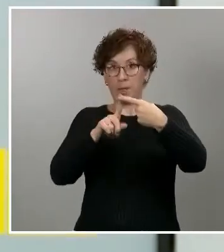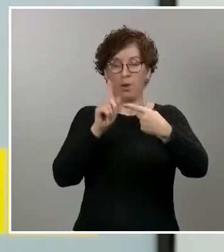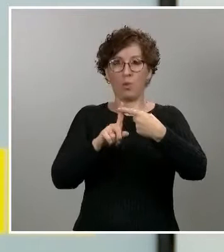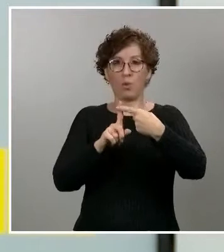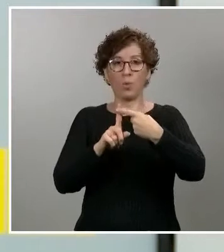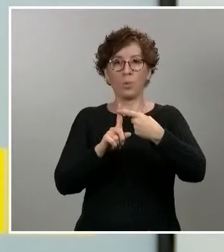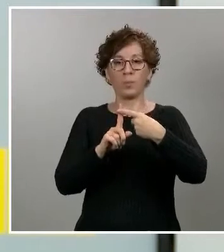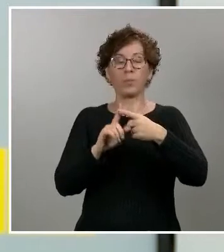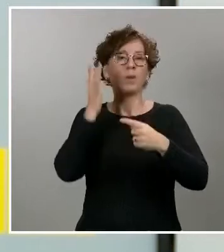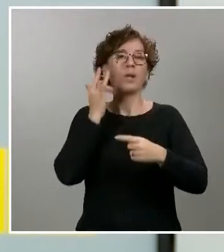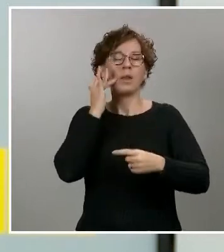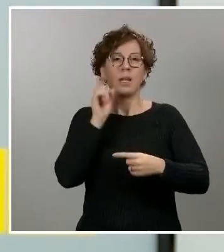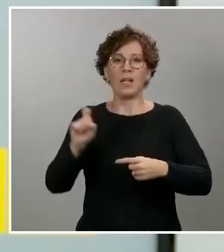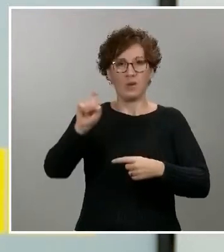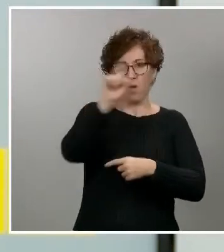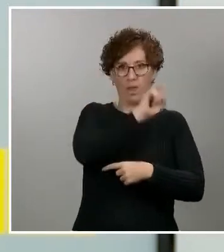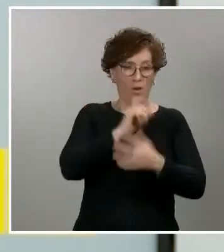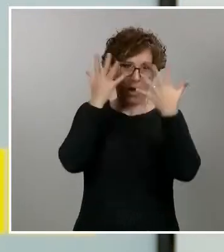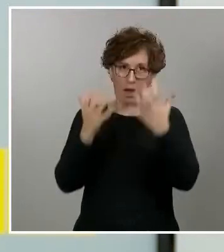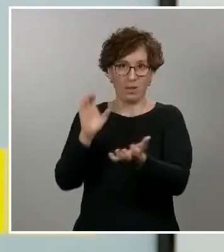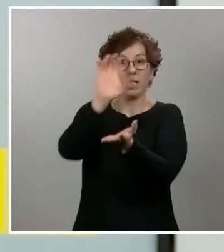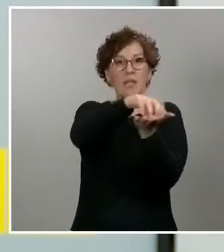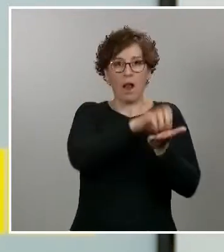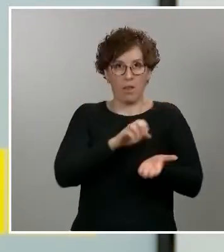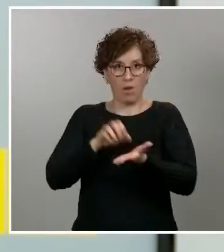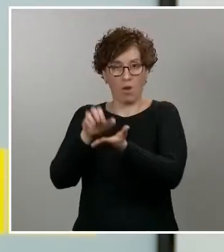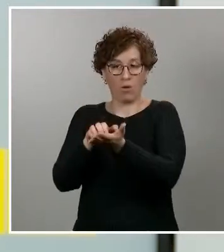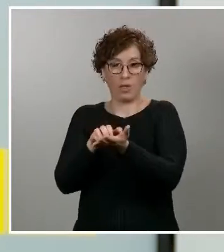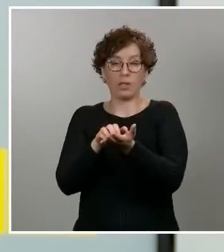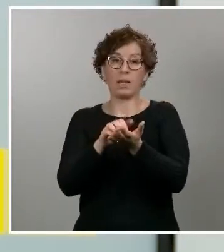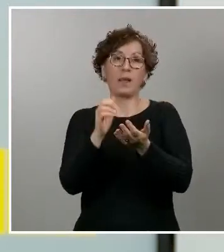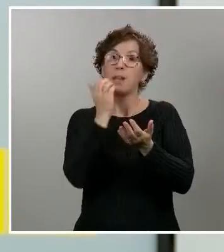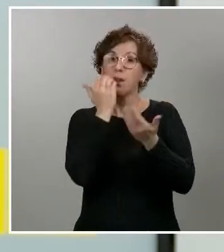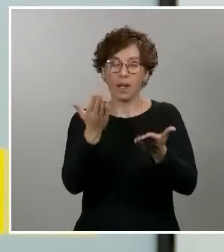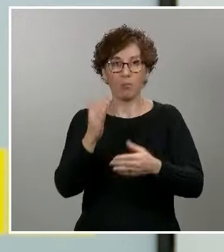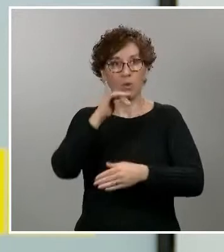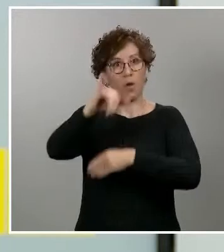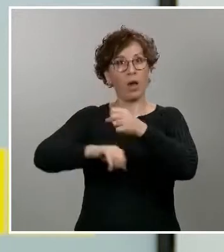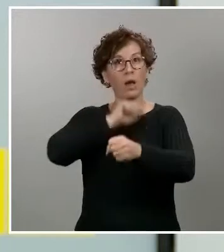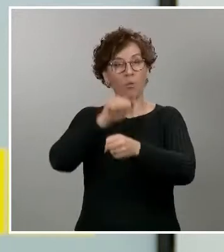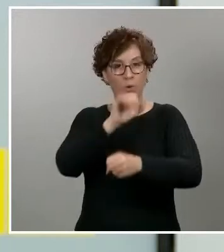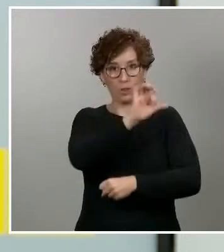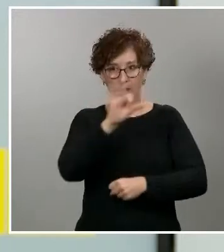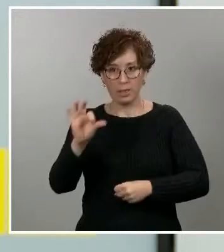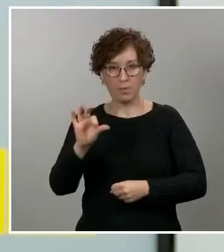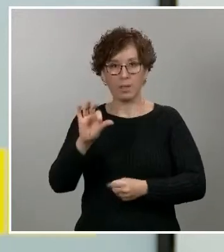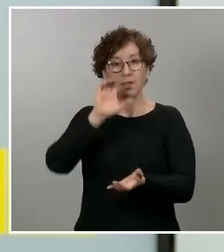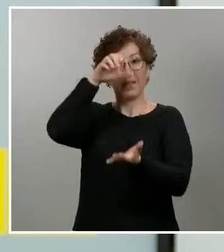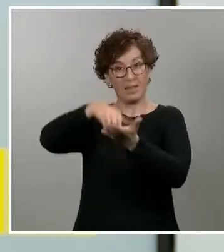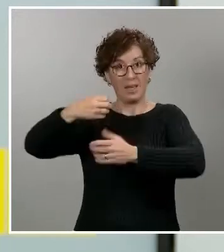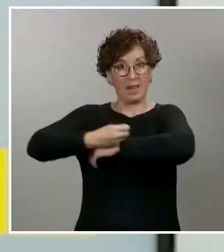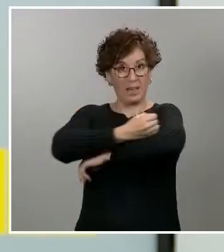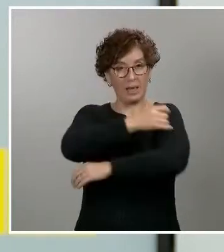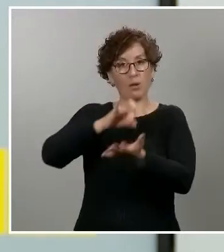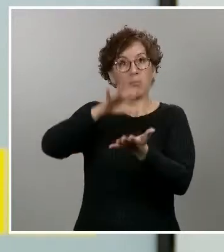desinfección de numerosas instalaciones, entre las cuales destacamos el aeropuerto San Sebastián, las estaciones de ferrocarril de Málaga